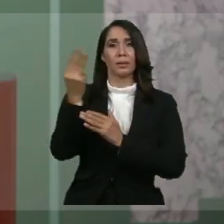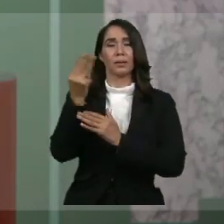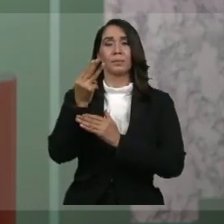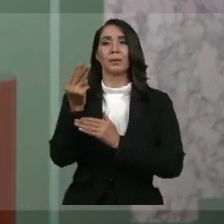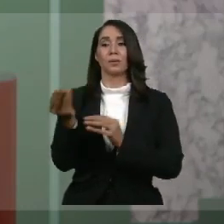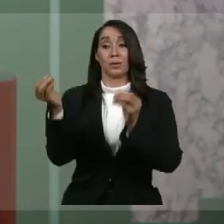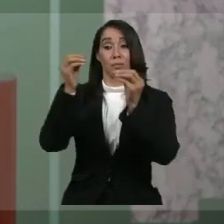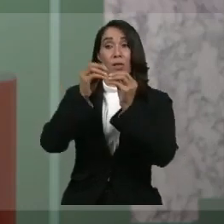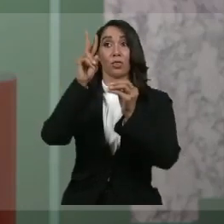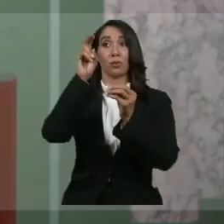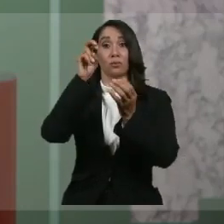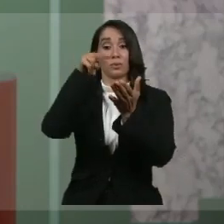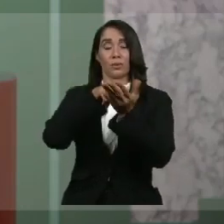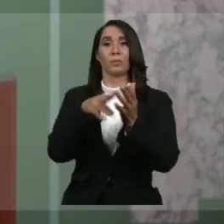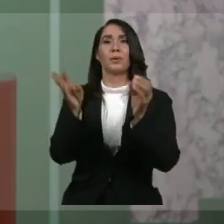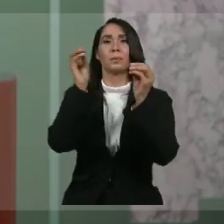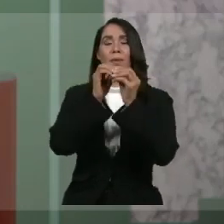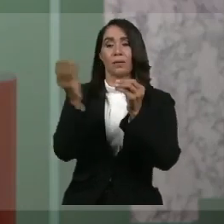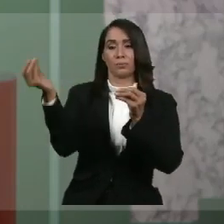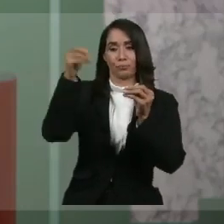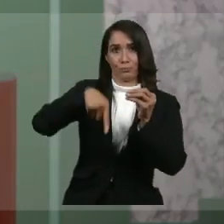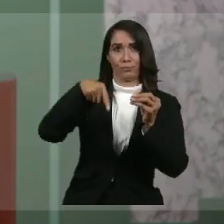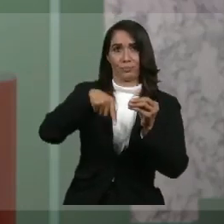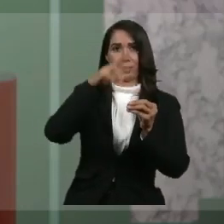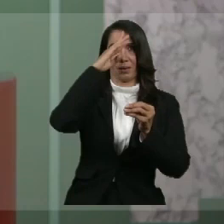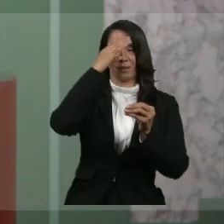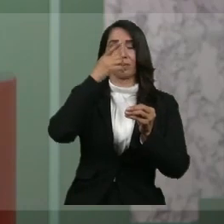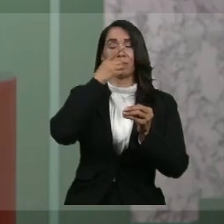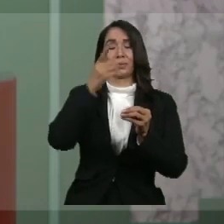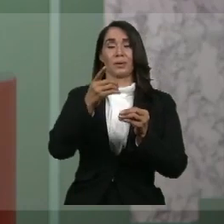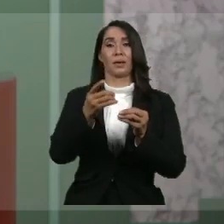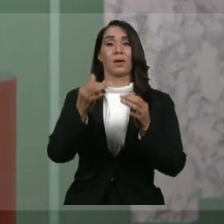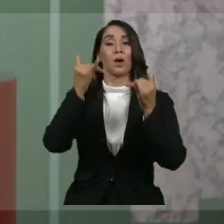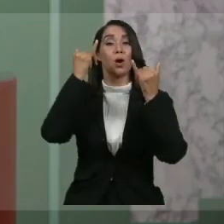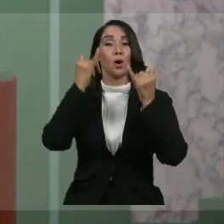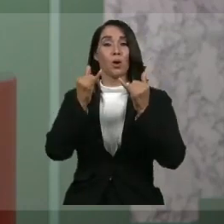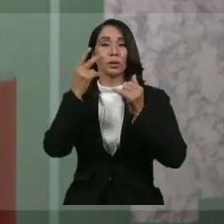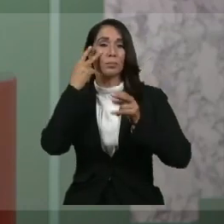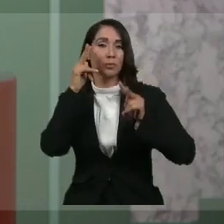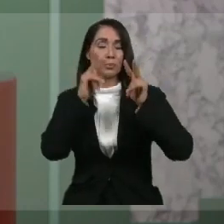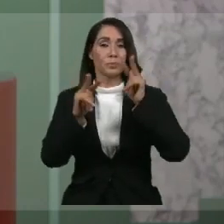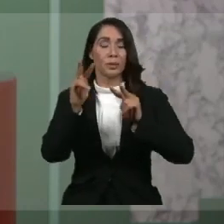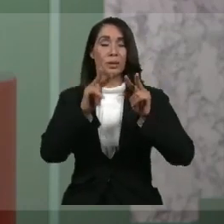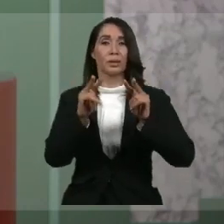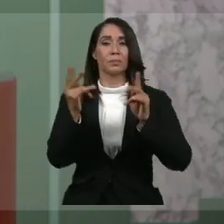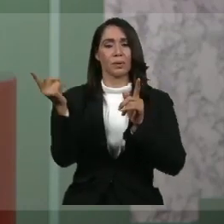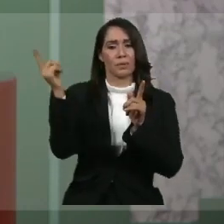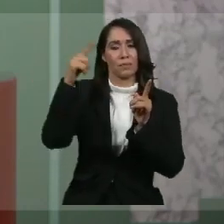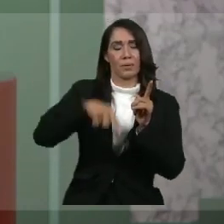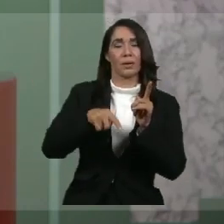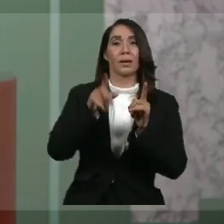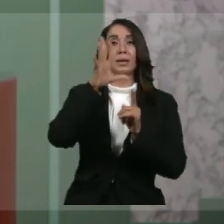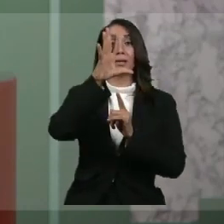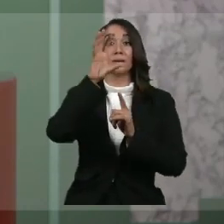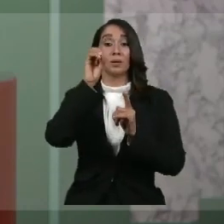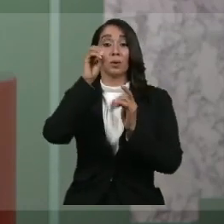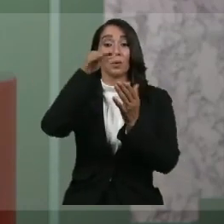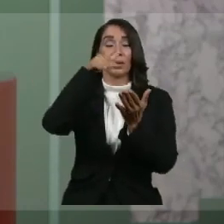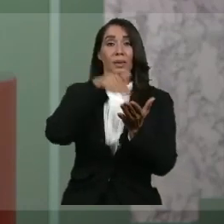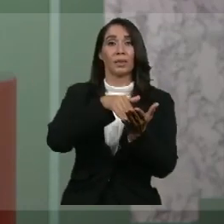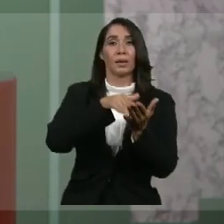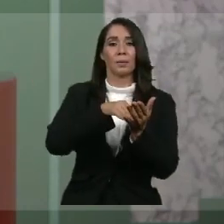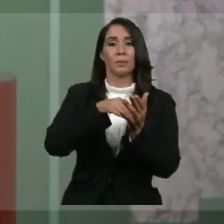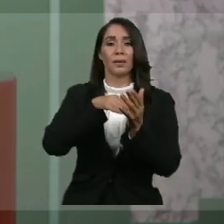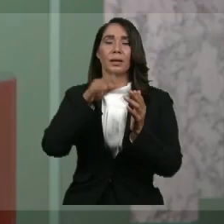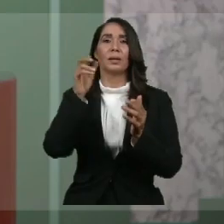.000. Asimismo, hoy se están haciendo la adjudicación de 50.000 pruebas PCR y 100